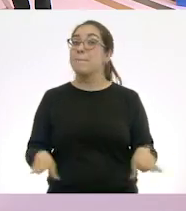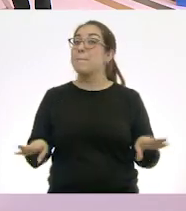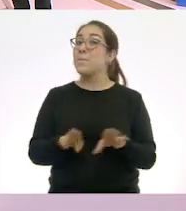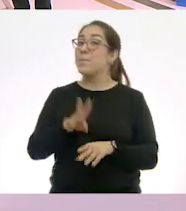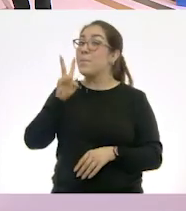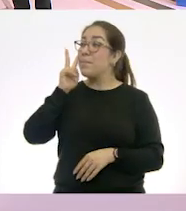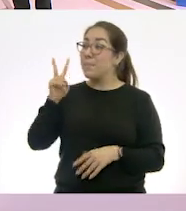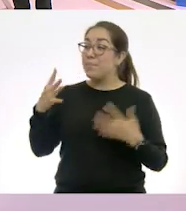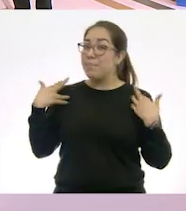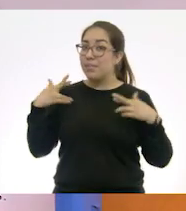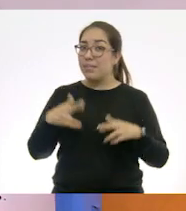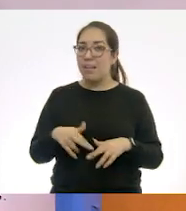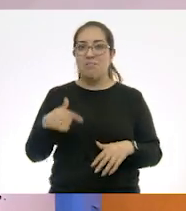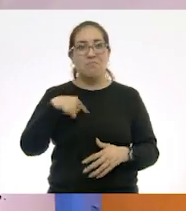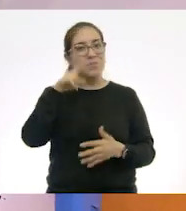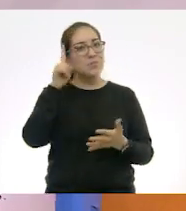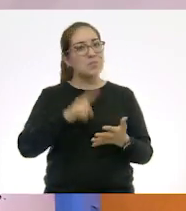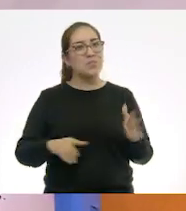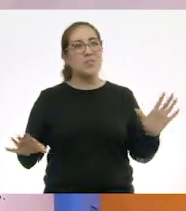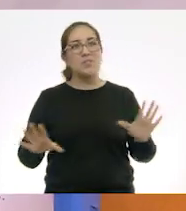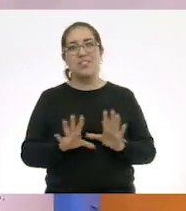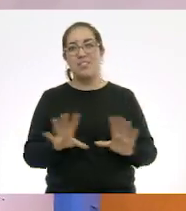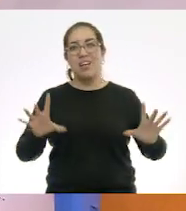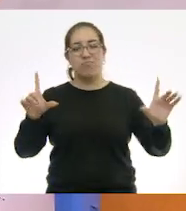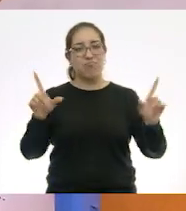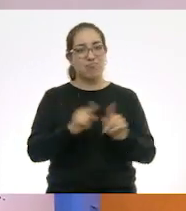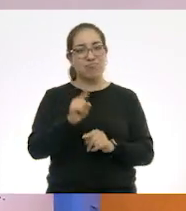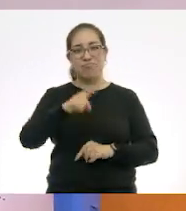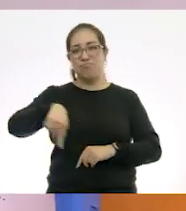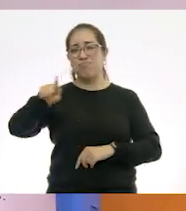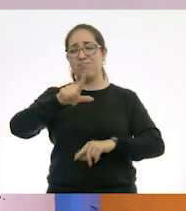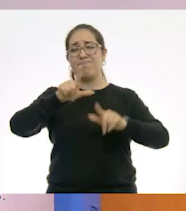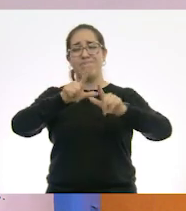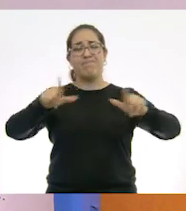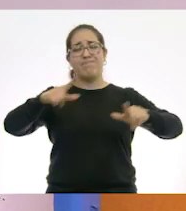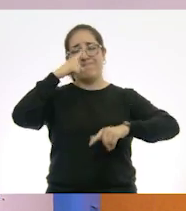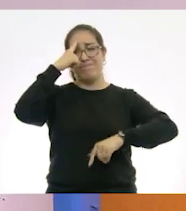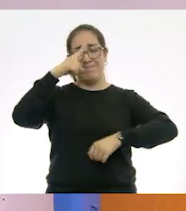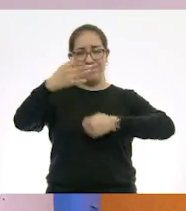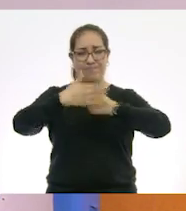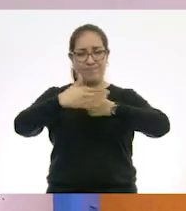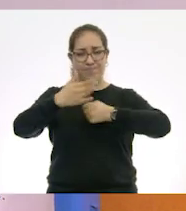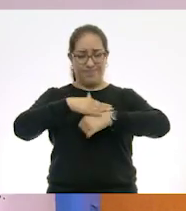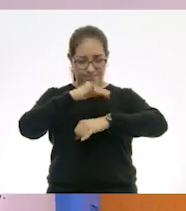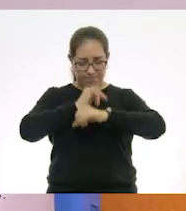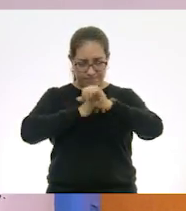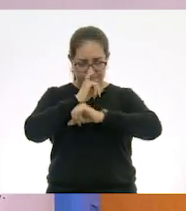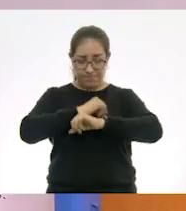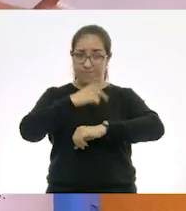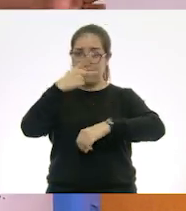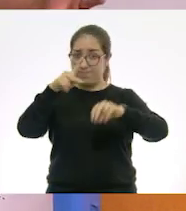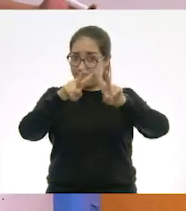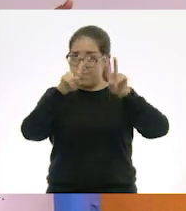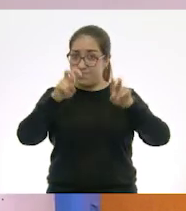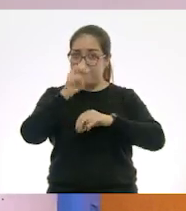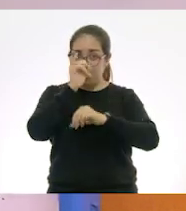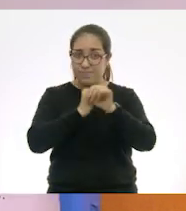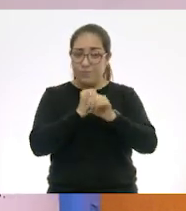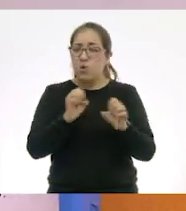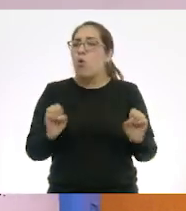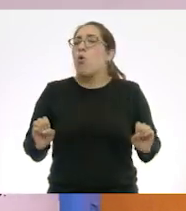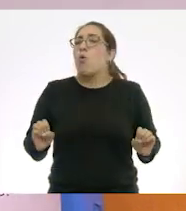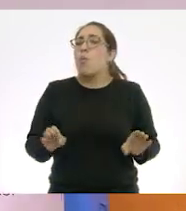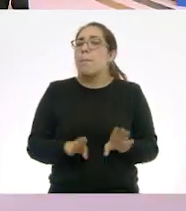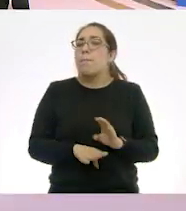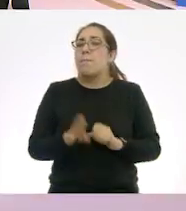maestro Ramiro? Pues yo creo que con esto ya ustedes están listos para empezar a trabajar su tema. ¿O qué más les